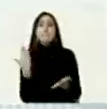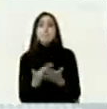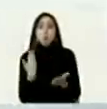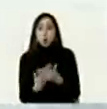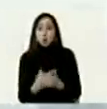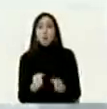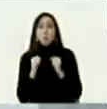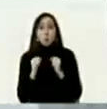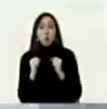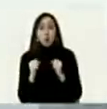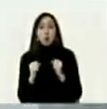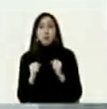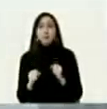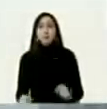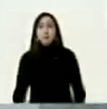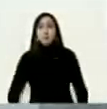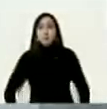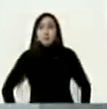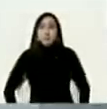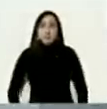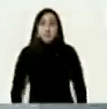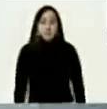la primera